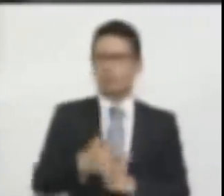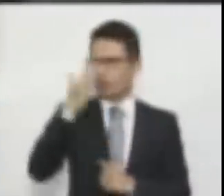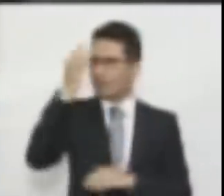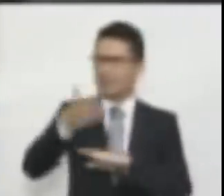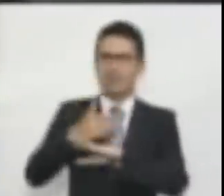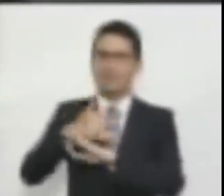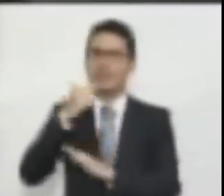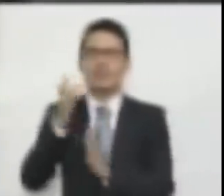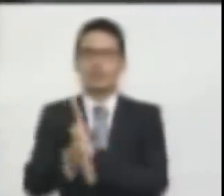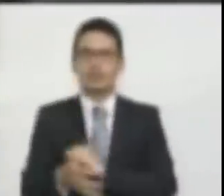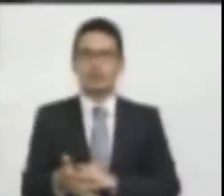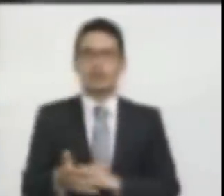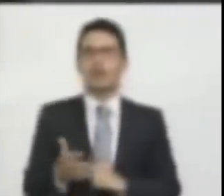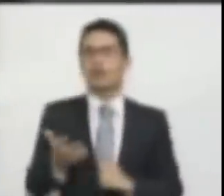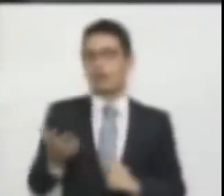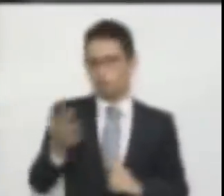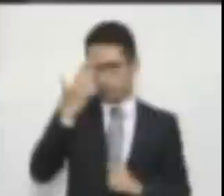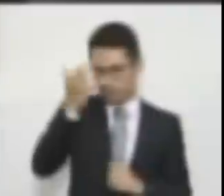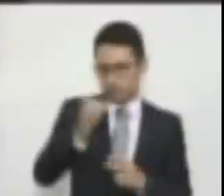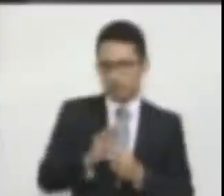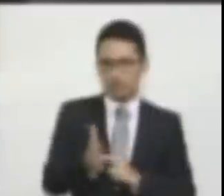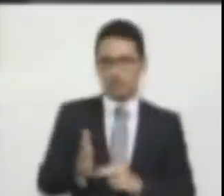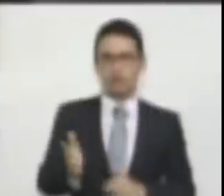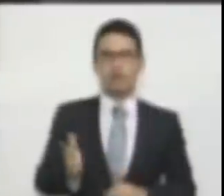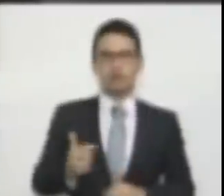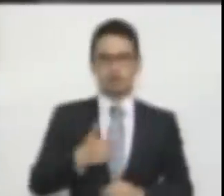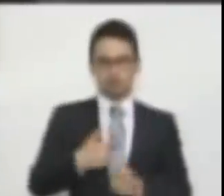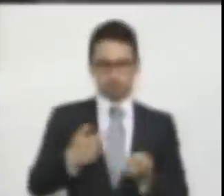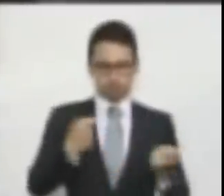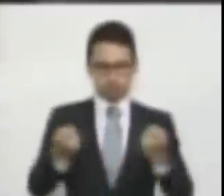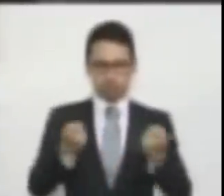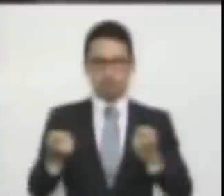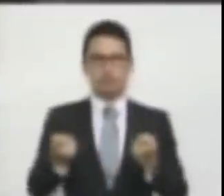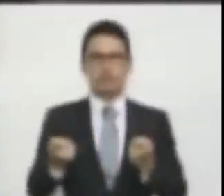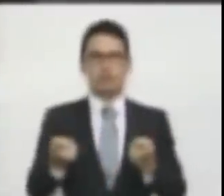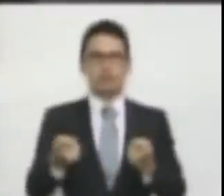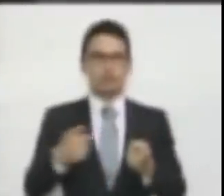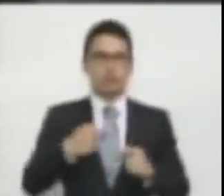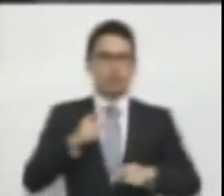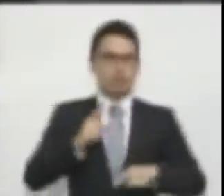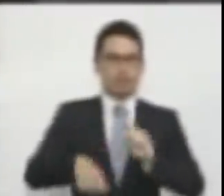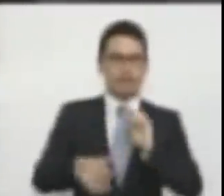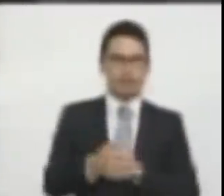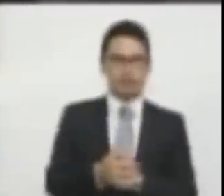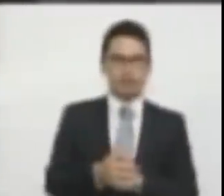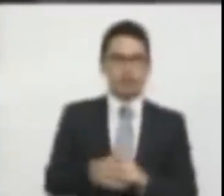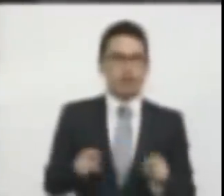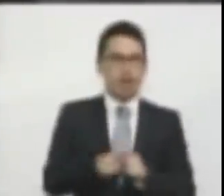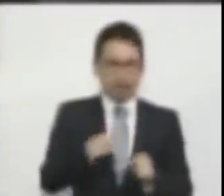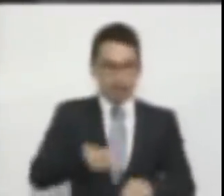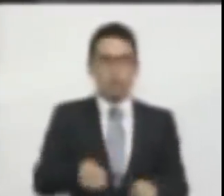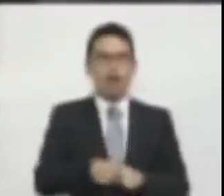sencilla, porque uno no tiene capacidad de retaliación. Uno es un pobre perro en esta curula.